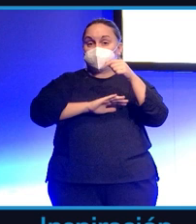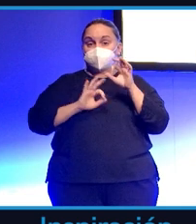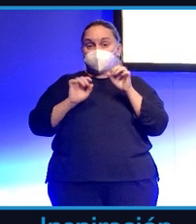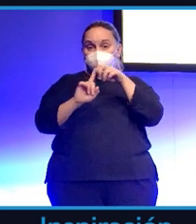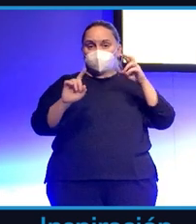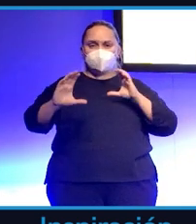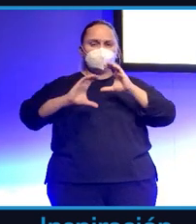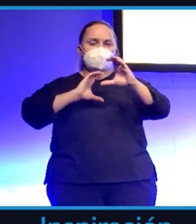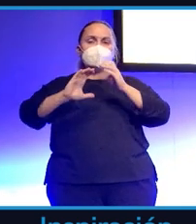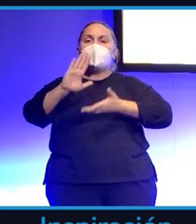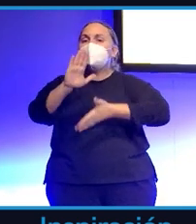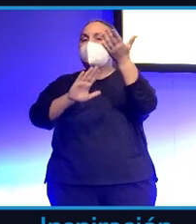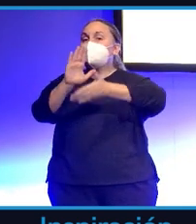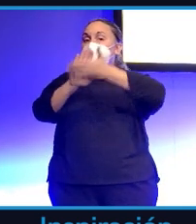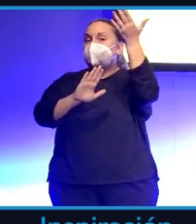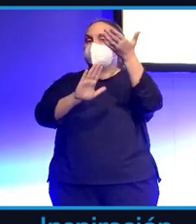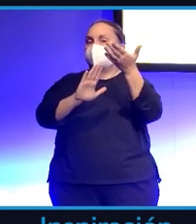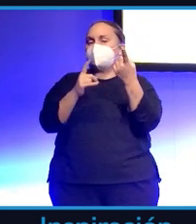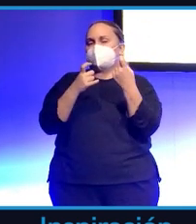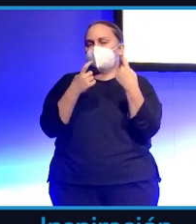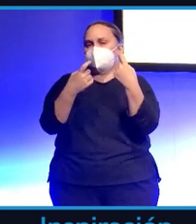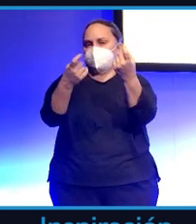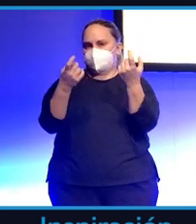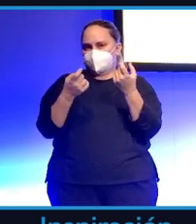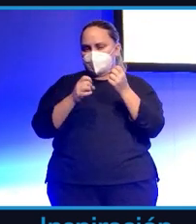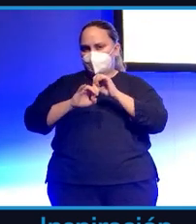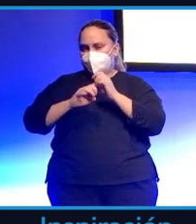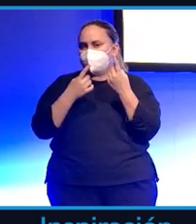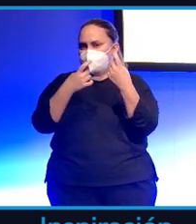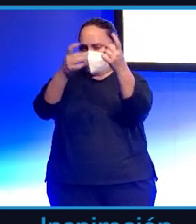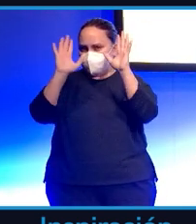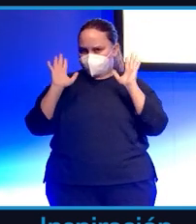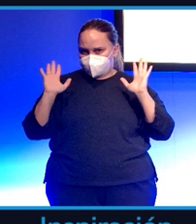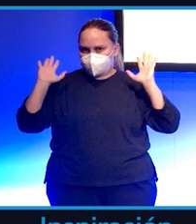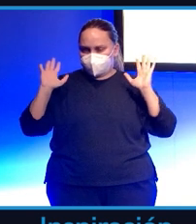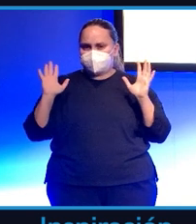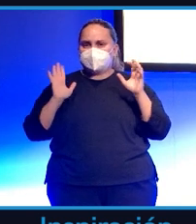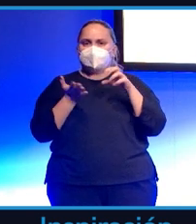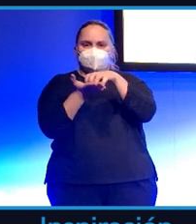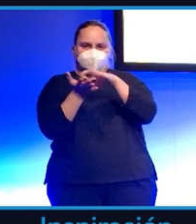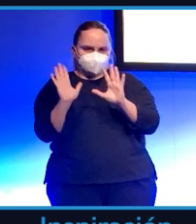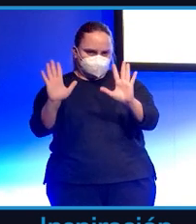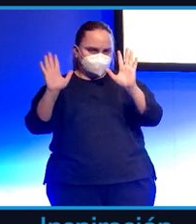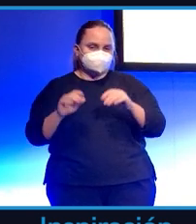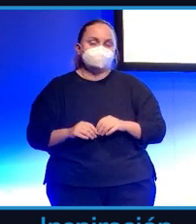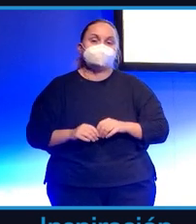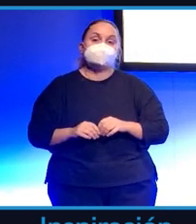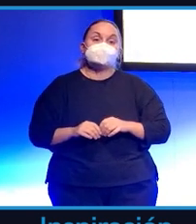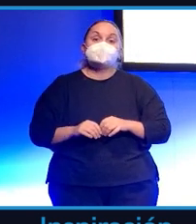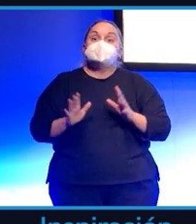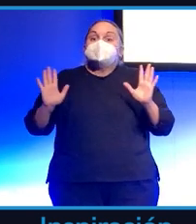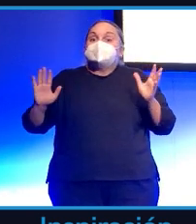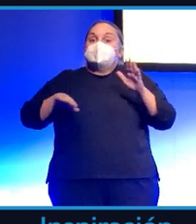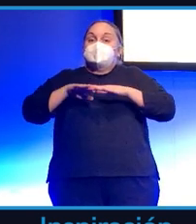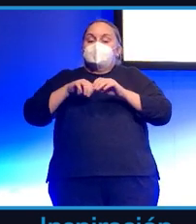está por decidir, está por confirmar y por avalar. Por lo menos ofrece una